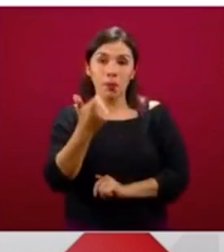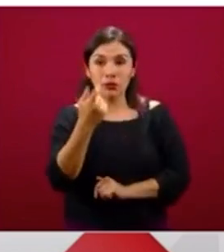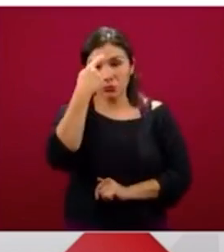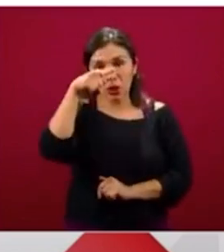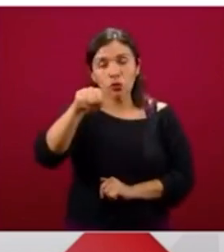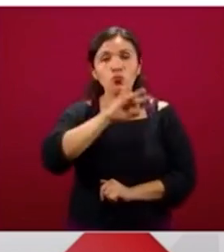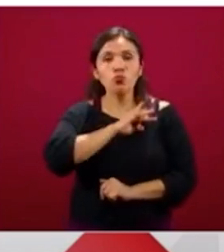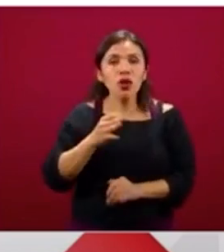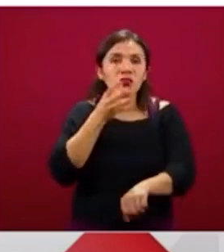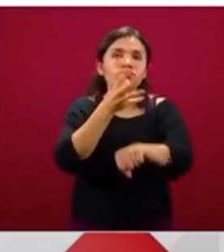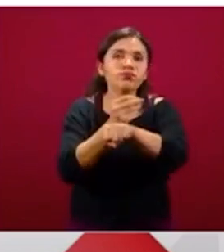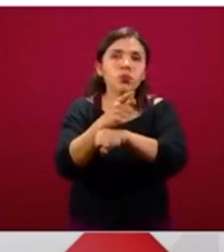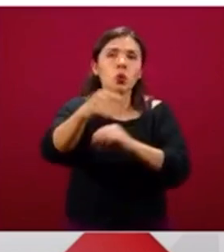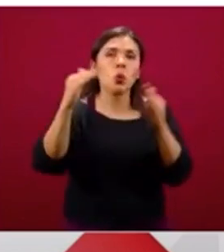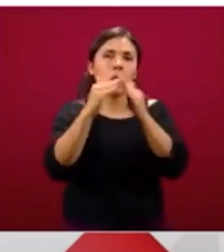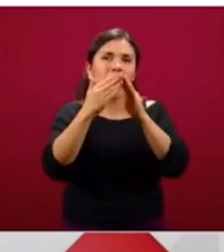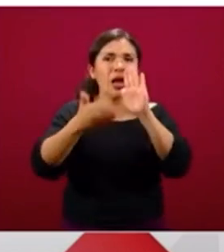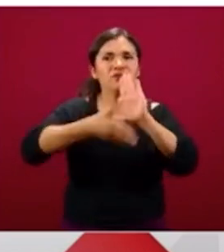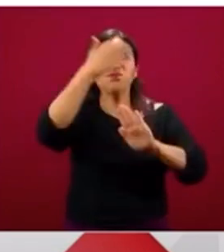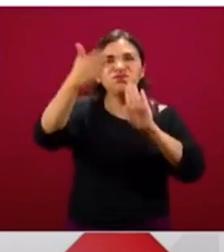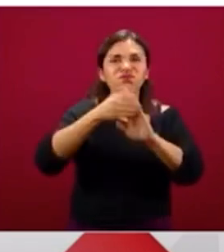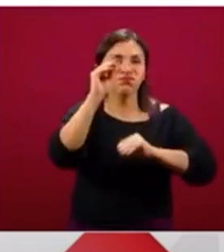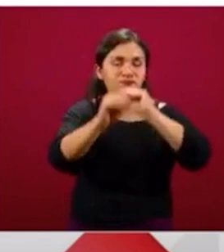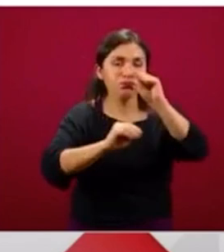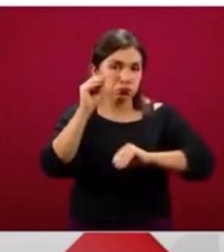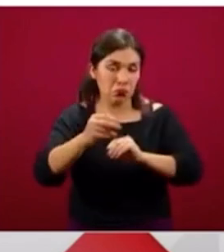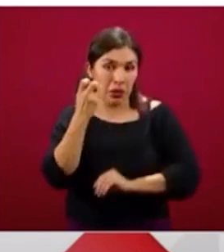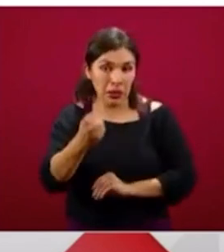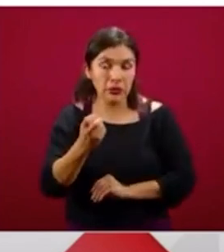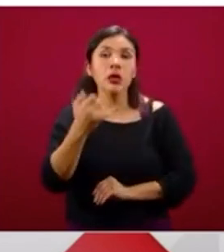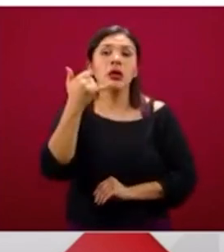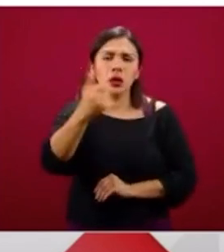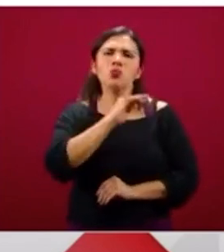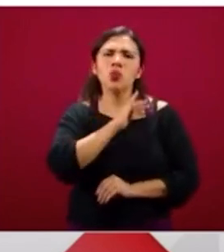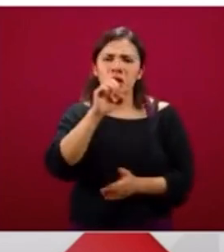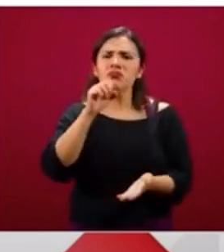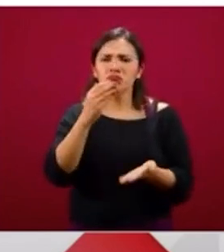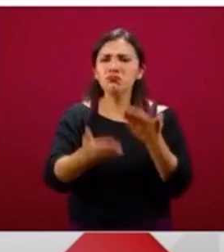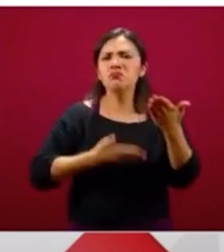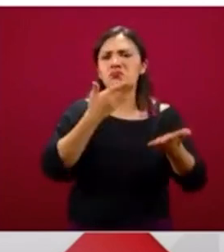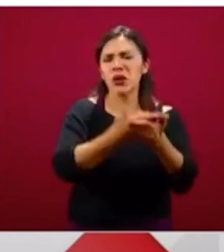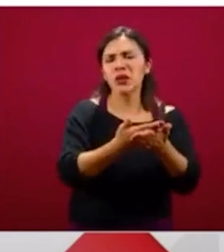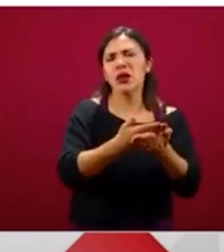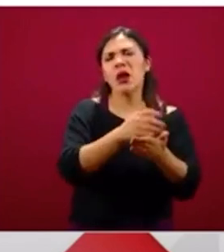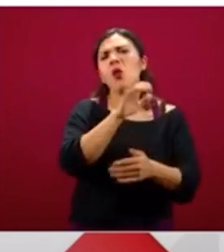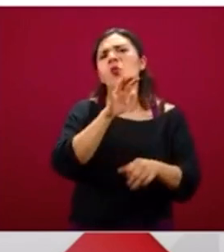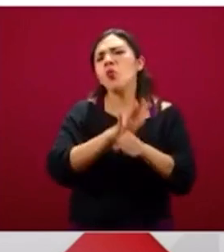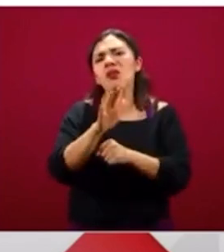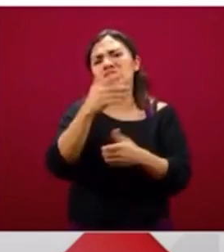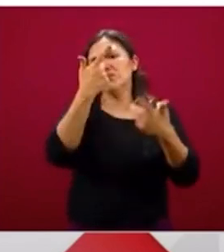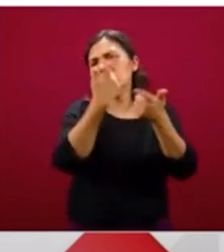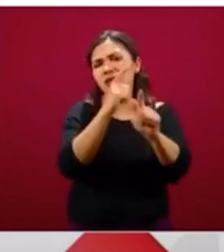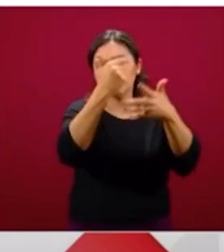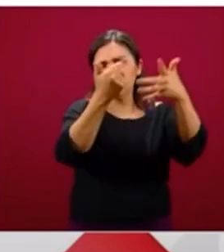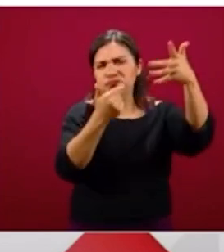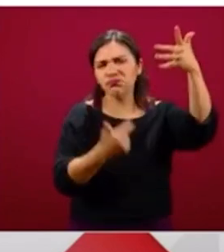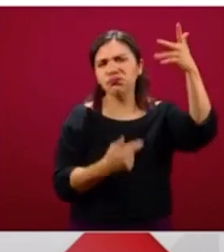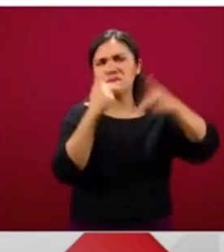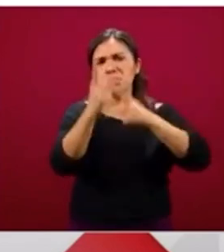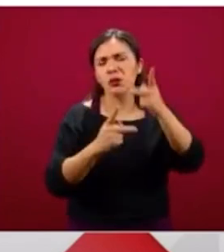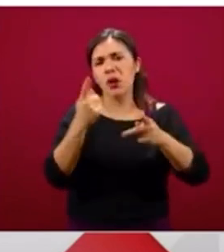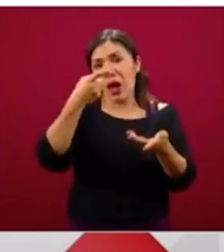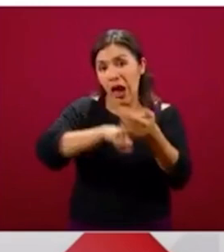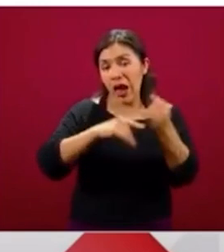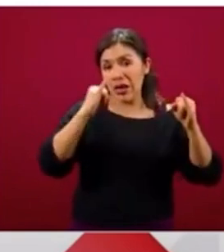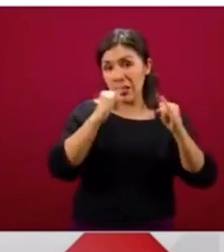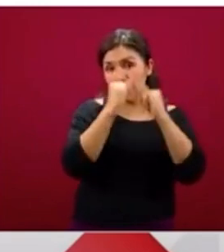puedan remodelar su casa. un crédito directo y además pueden solicitar cualquiera de los créditos que están disponibles en el Instituto